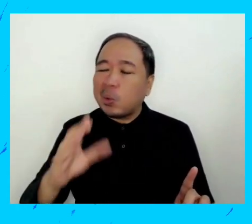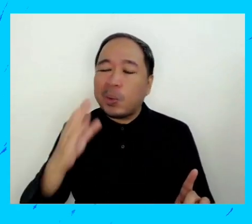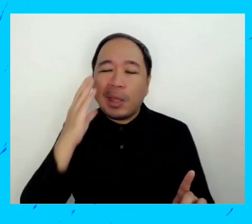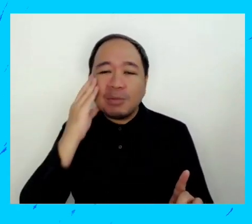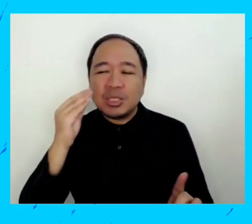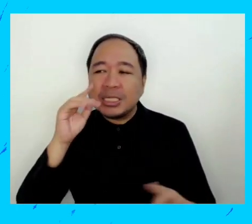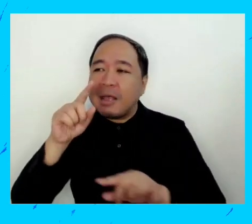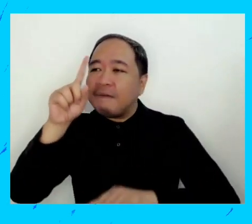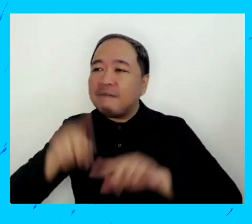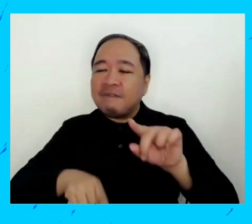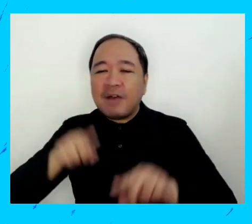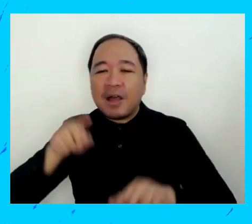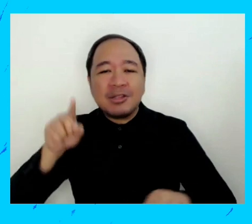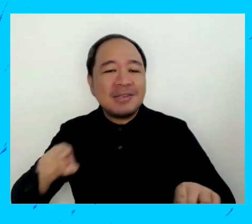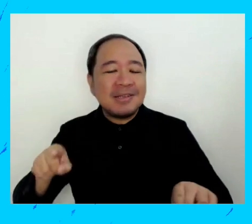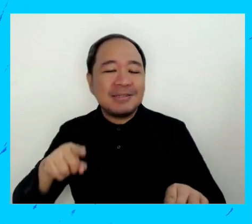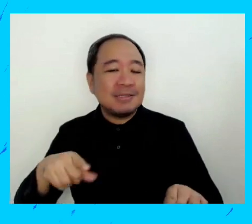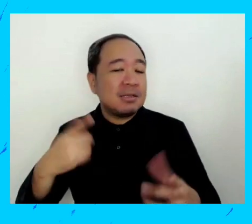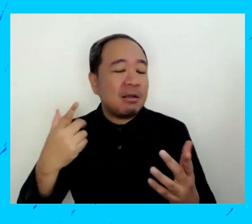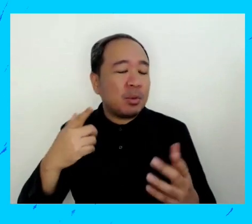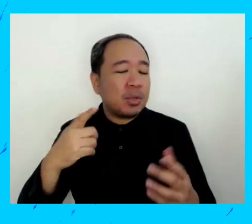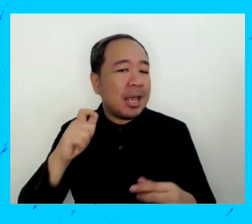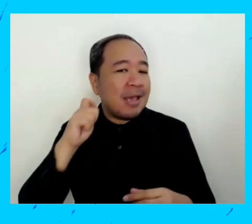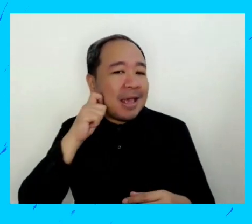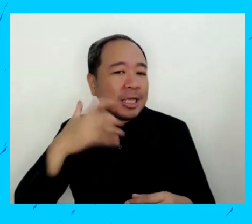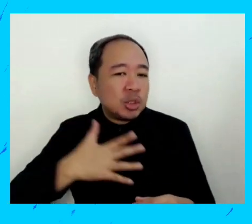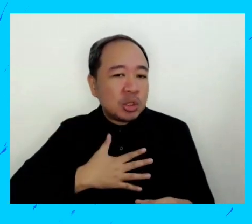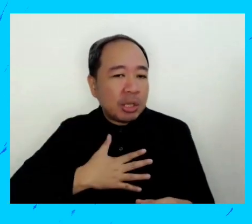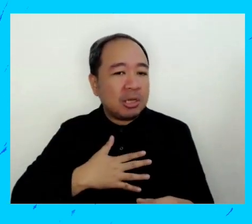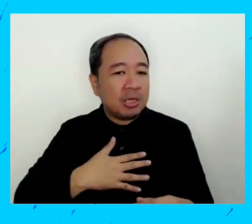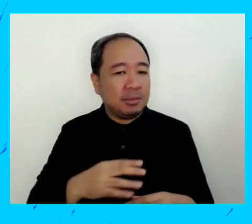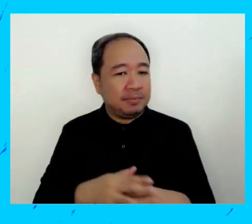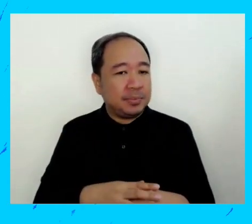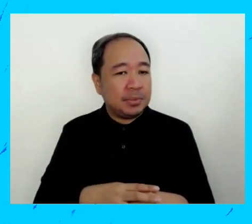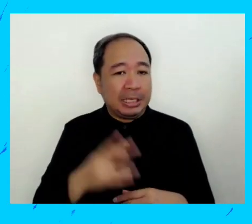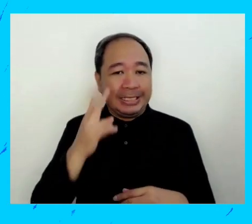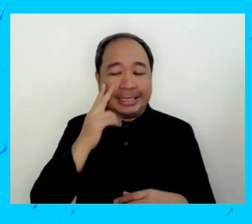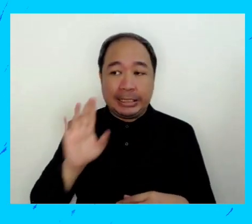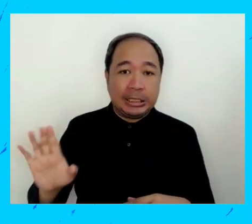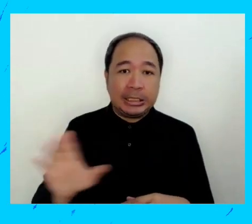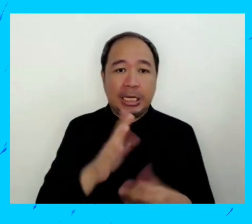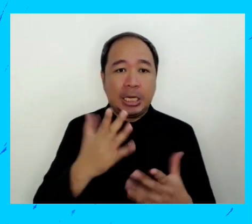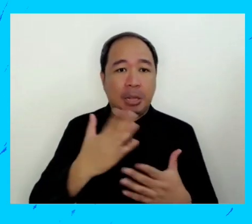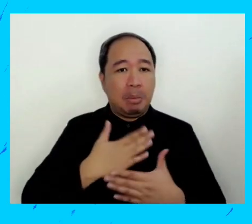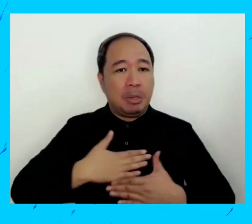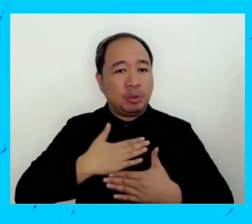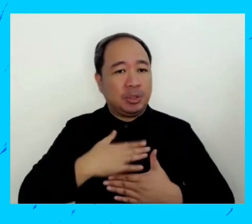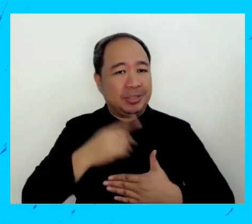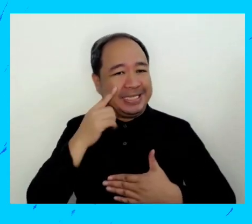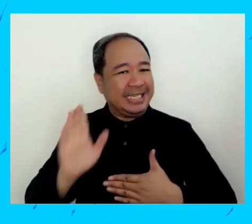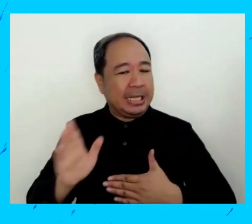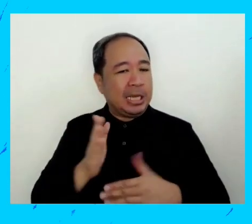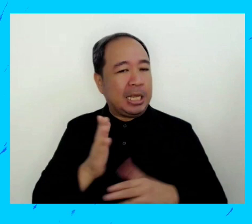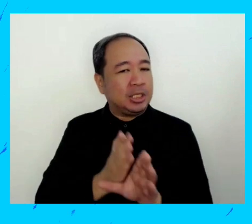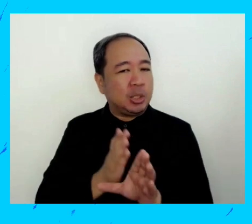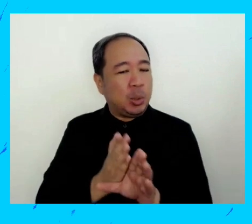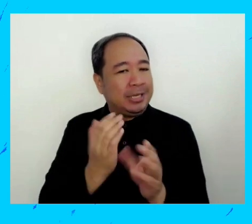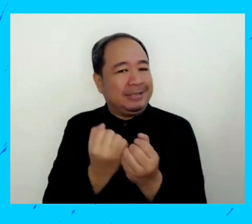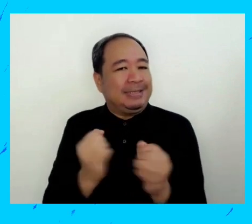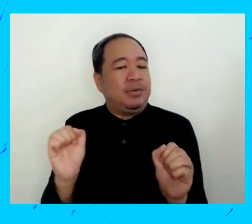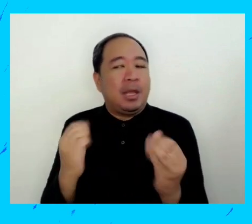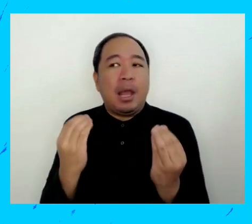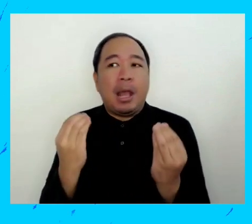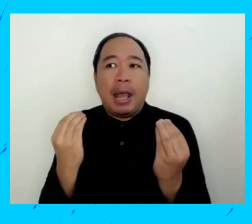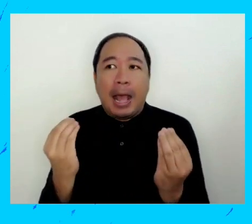evitando que puedan comprender las diferentes géneros sexuales y los